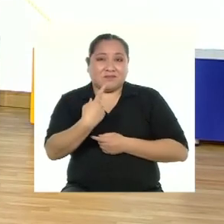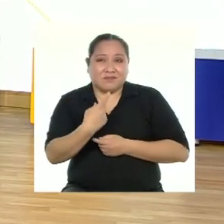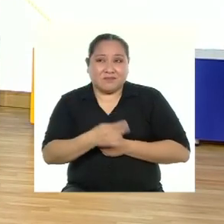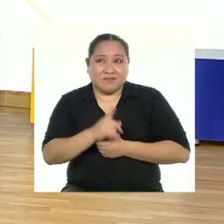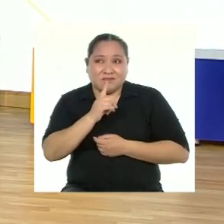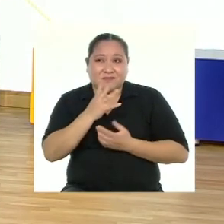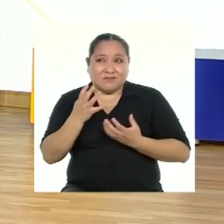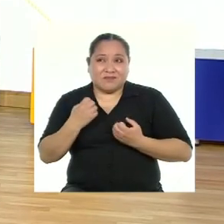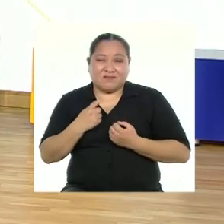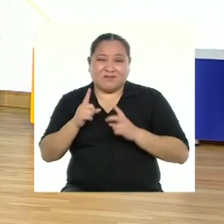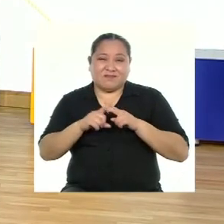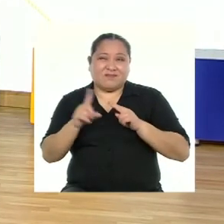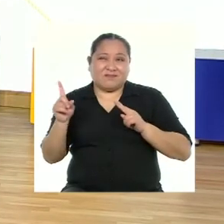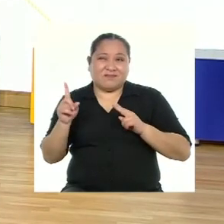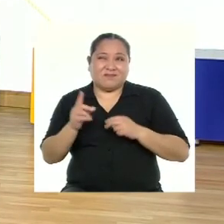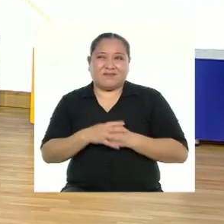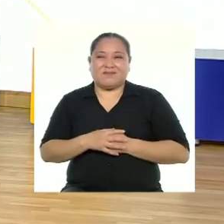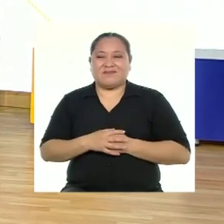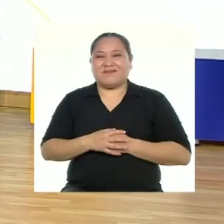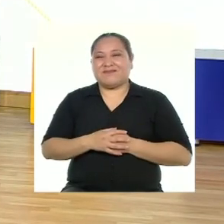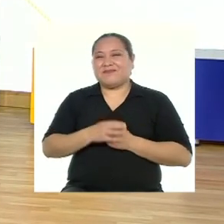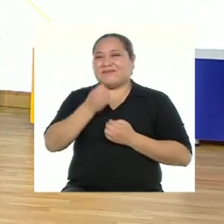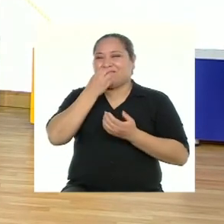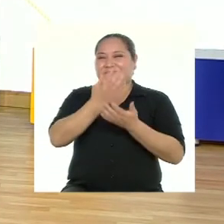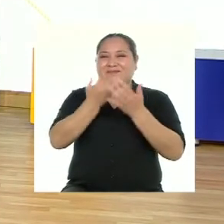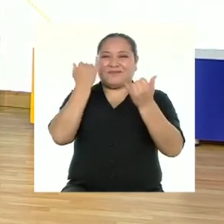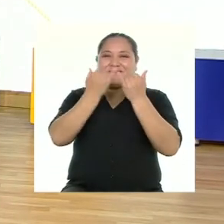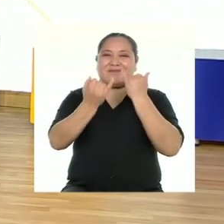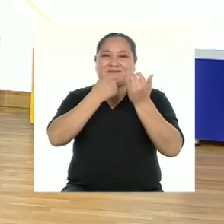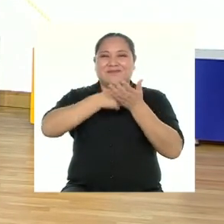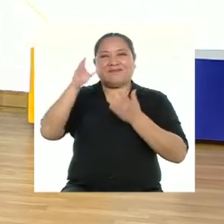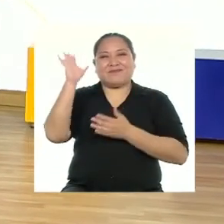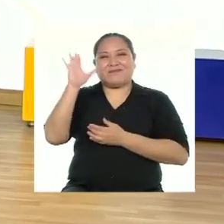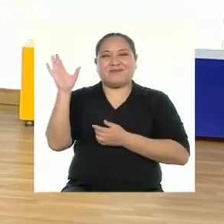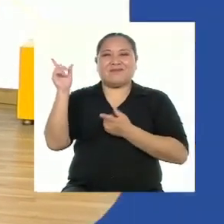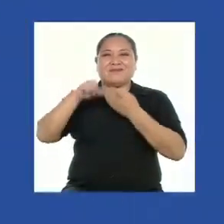no quiero que nos deje ¡Buen fin de semana! ¡Nos vemos el lunes!